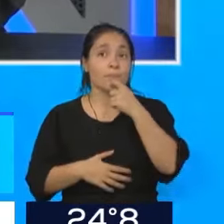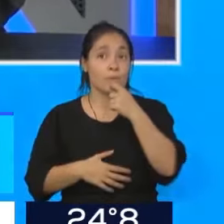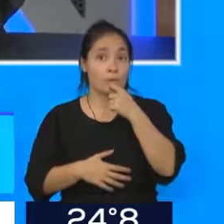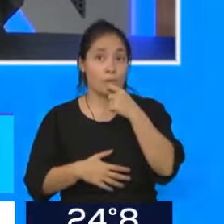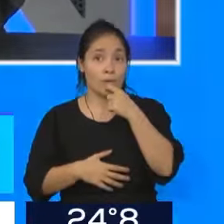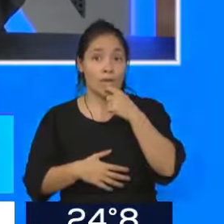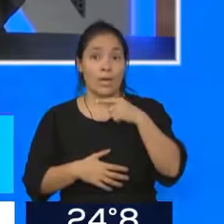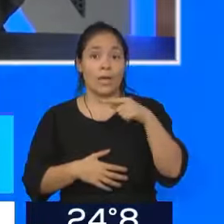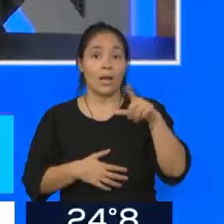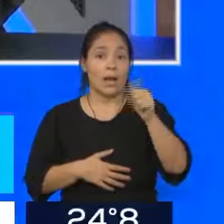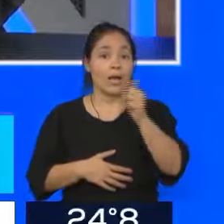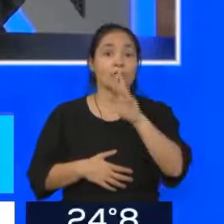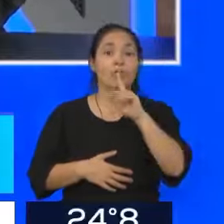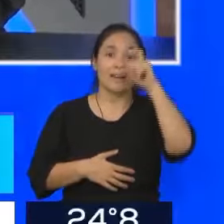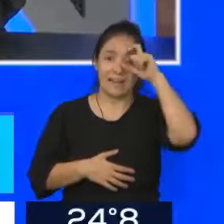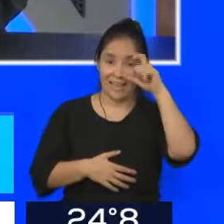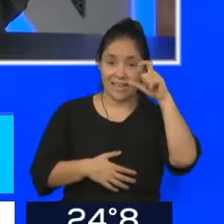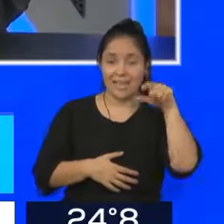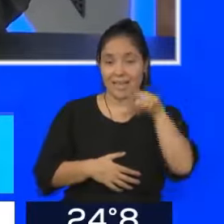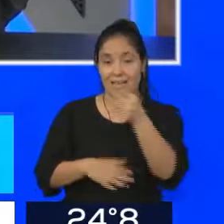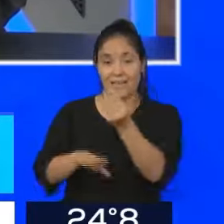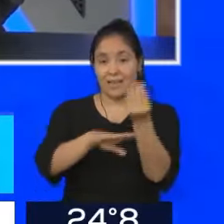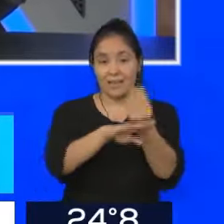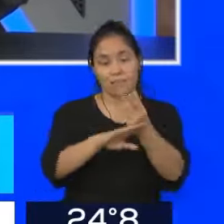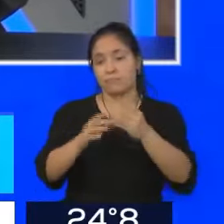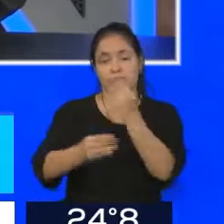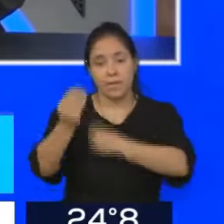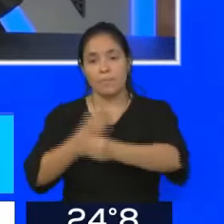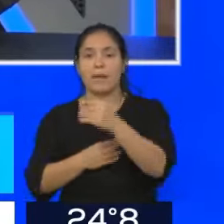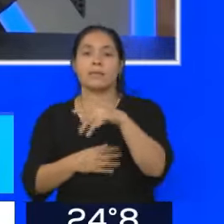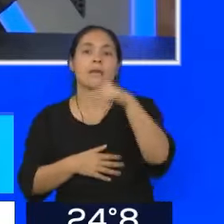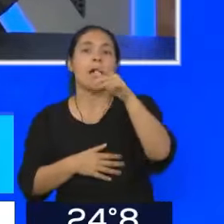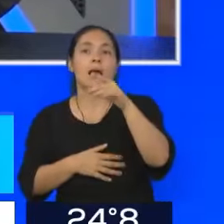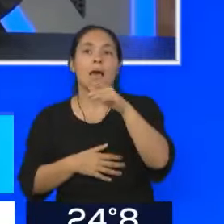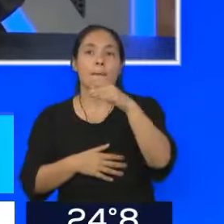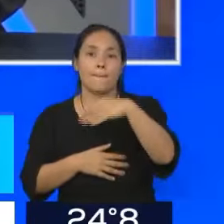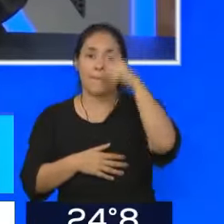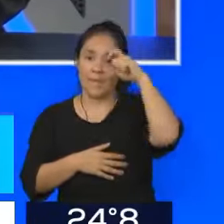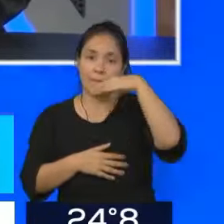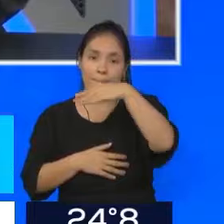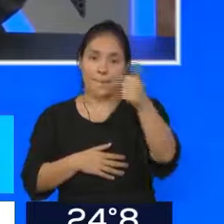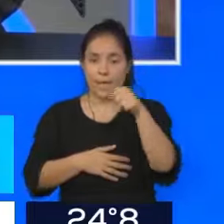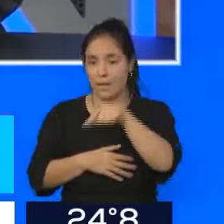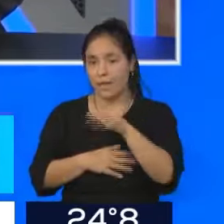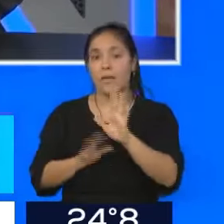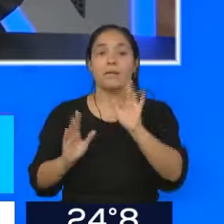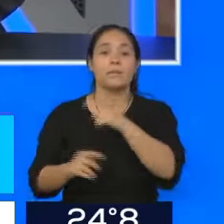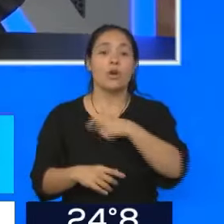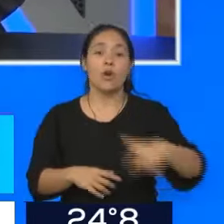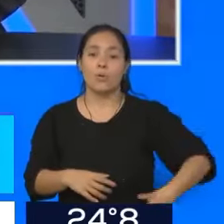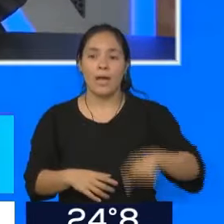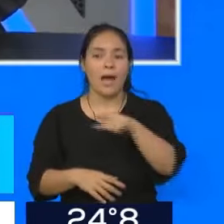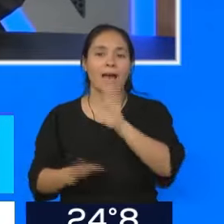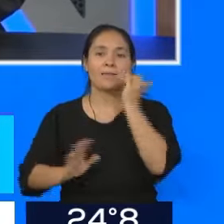reemplazada Jimena La Torre por Natalia Umeima. Eso decía el decreto de febrero pasado. Y con esto, ¿cree el gobierno que cierra la historia?